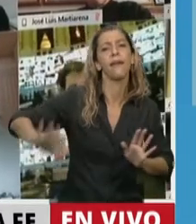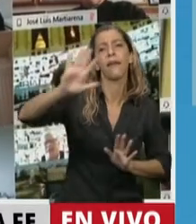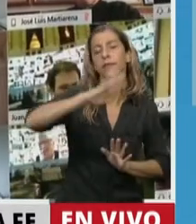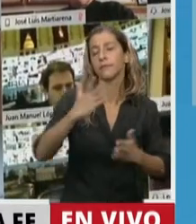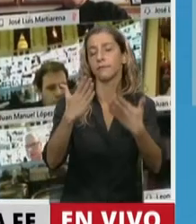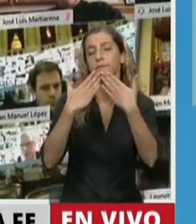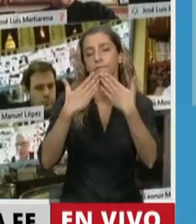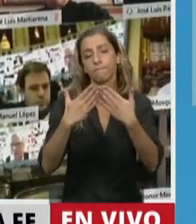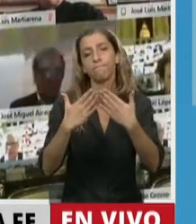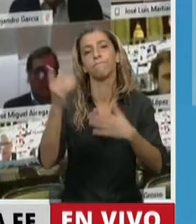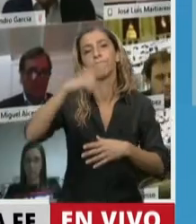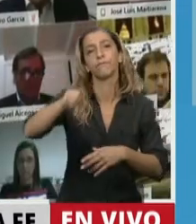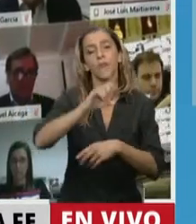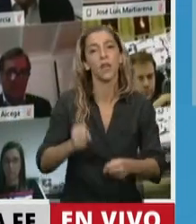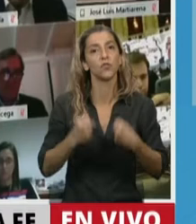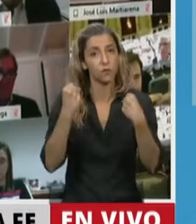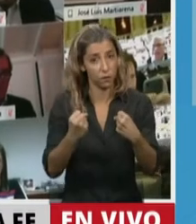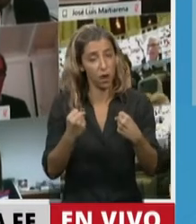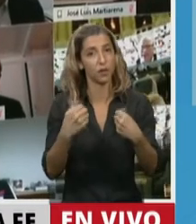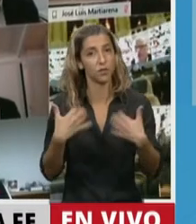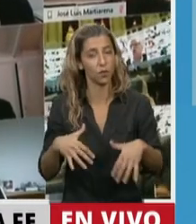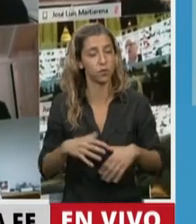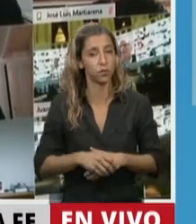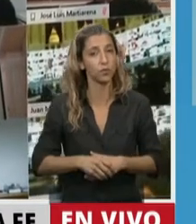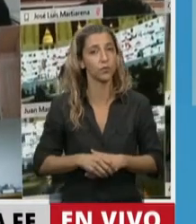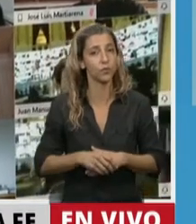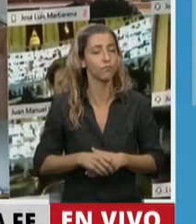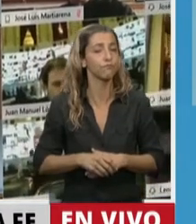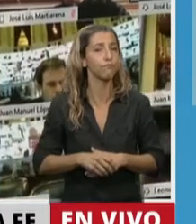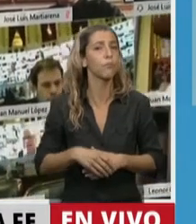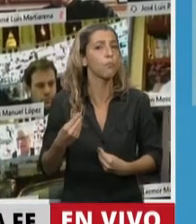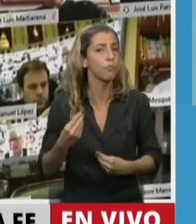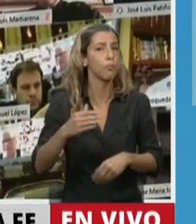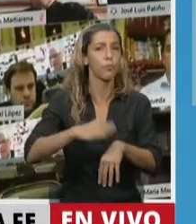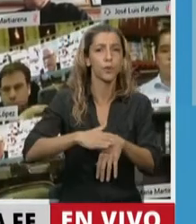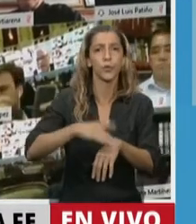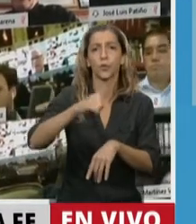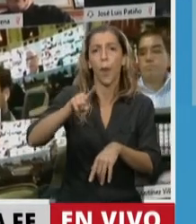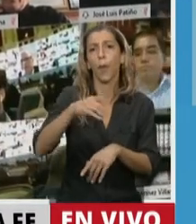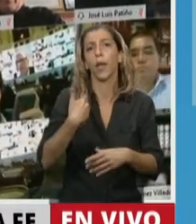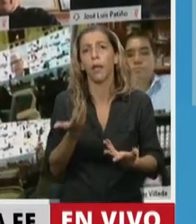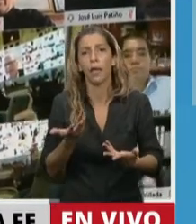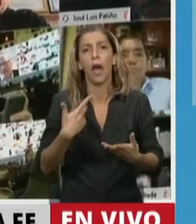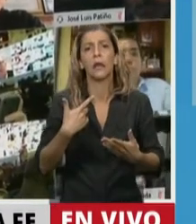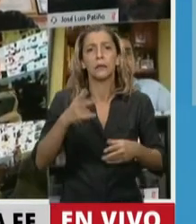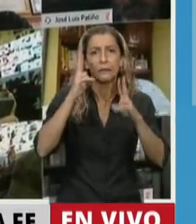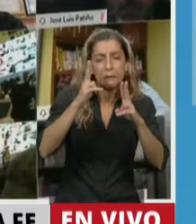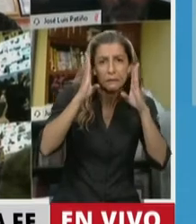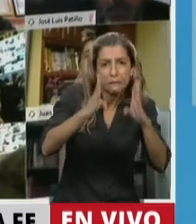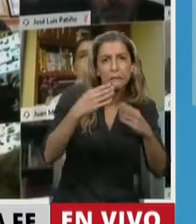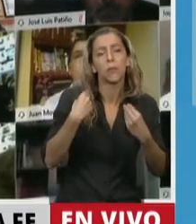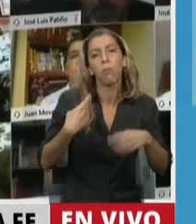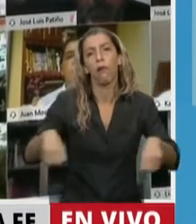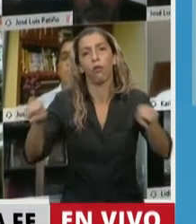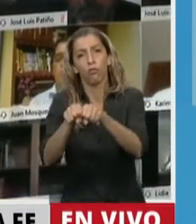haciéndose cargo o sobrecargándose de manera importante la tarea de la conectividad y de asegurar la